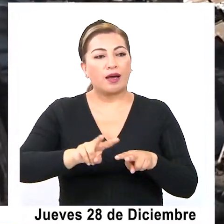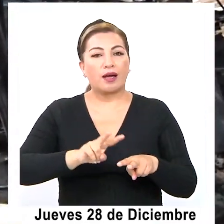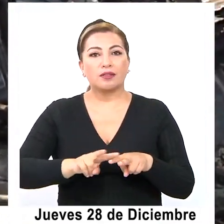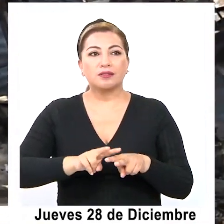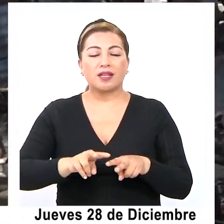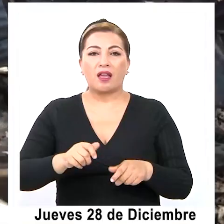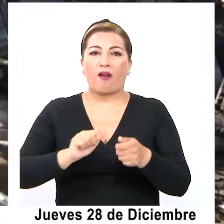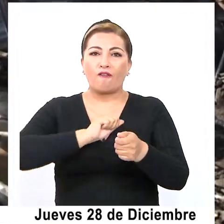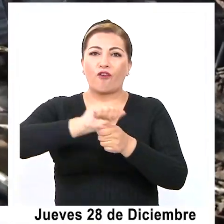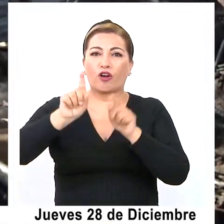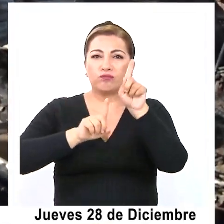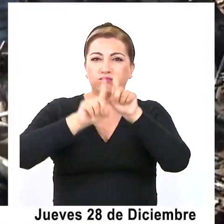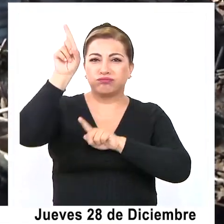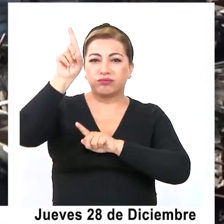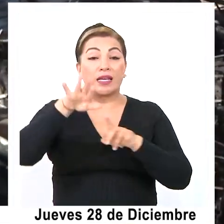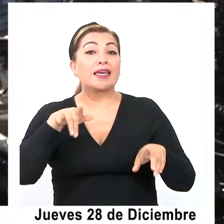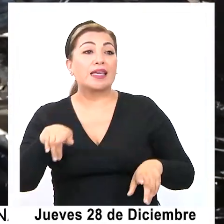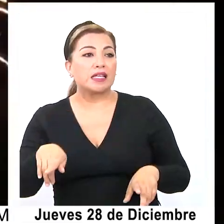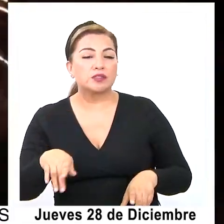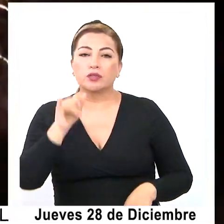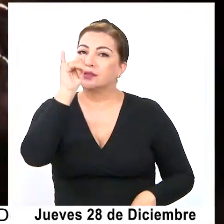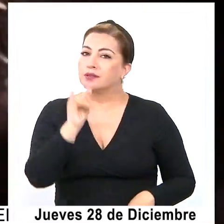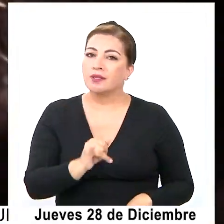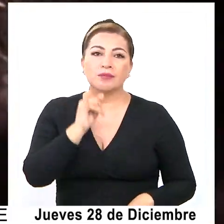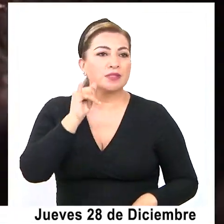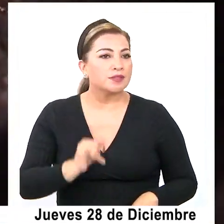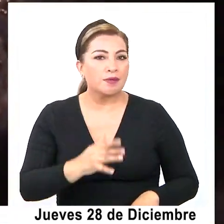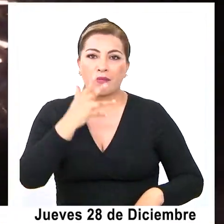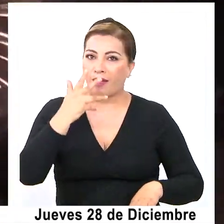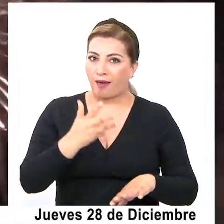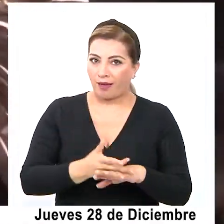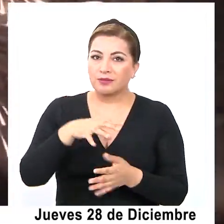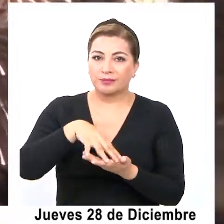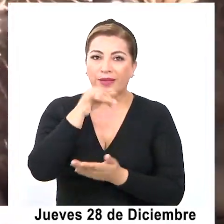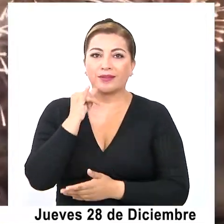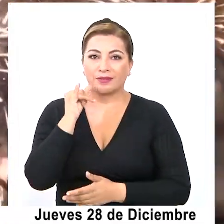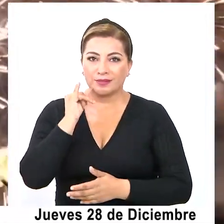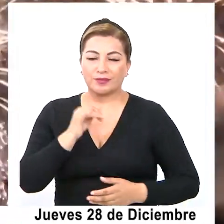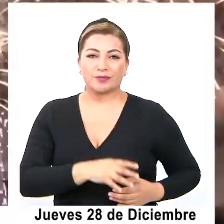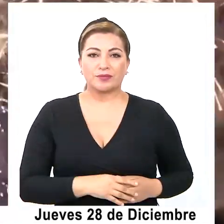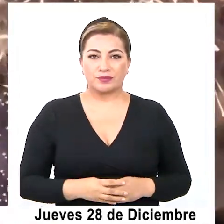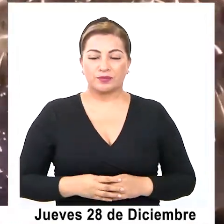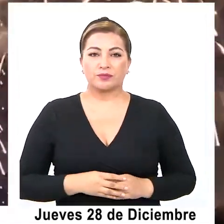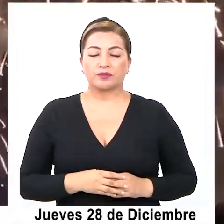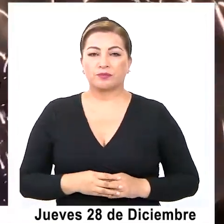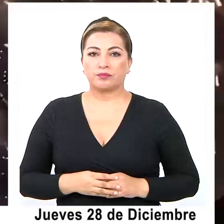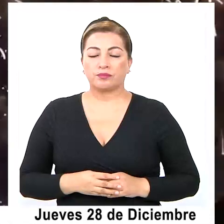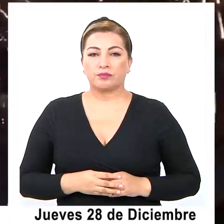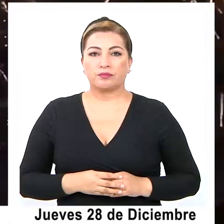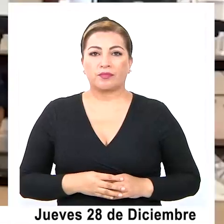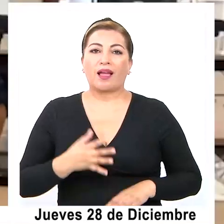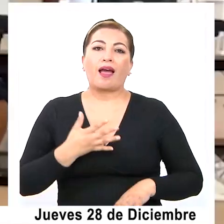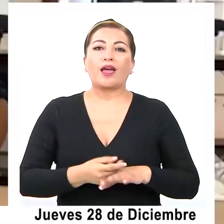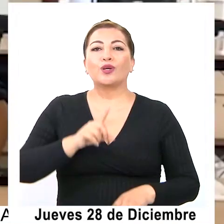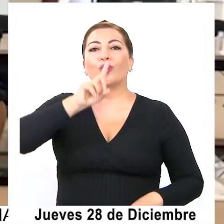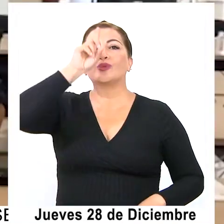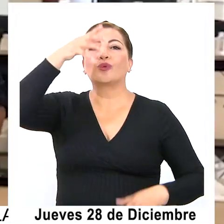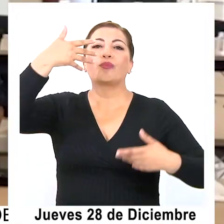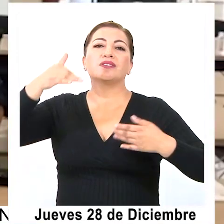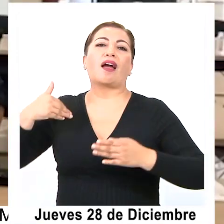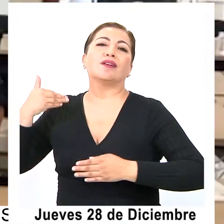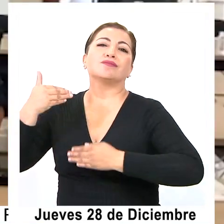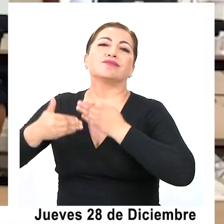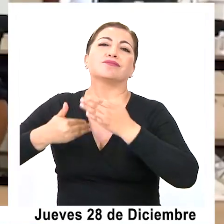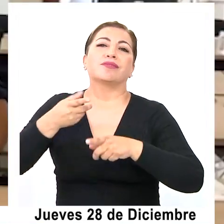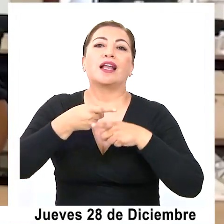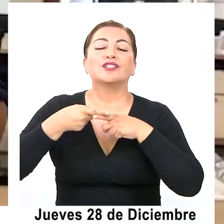fuegos de artificio, elementos que son frecuentemente usados en la ciudad. Sabemos que hay costumbres que están muy arraigadas en nuestra